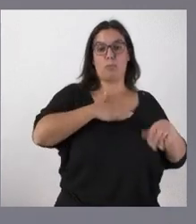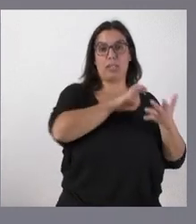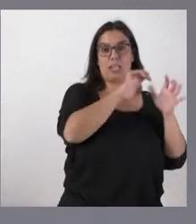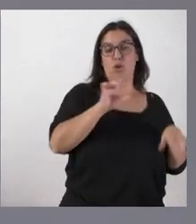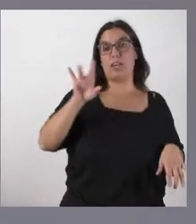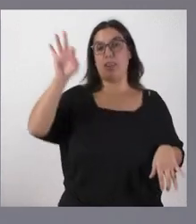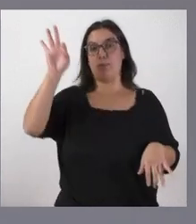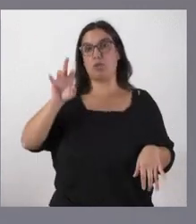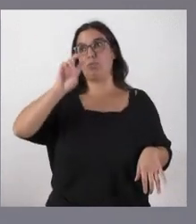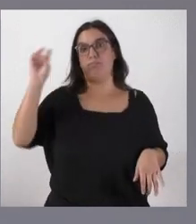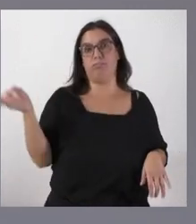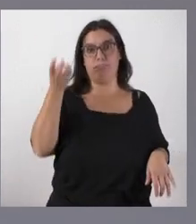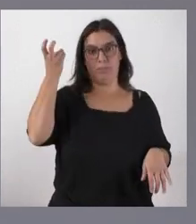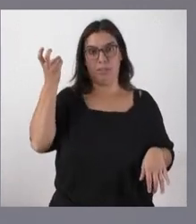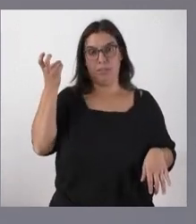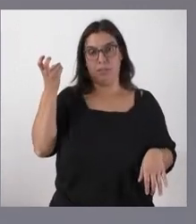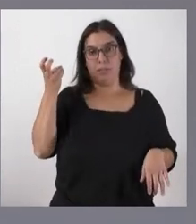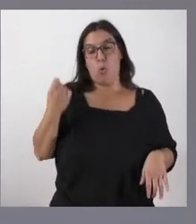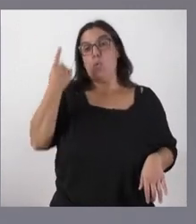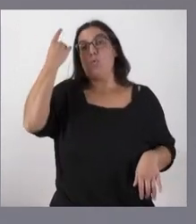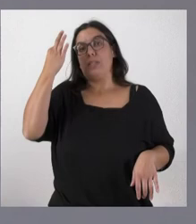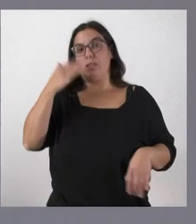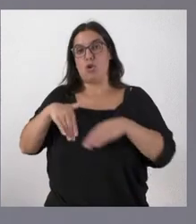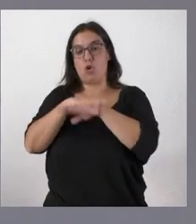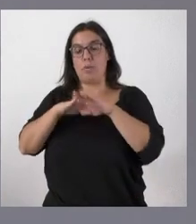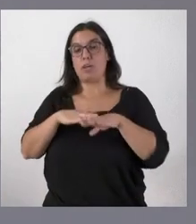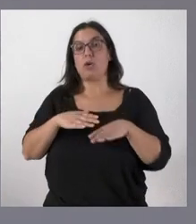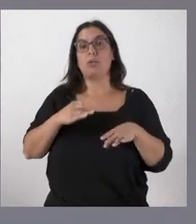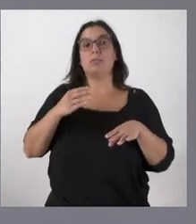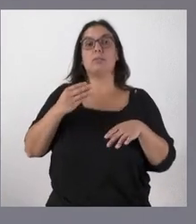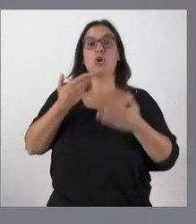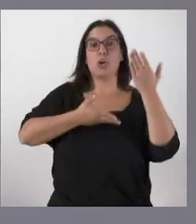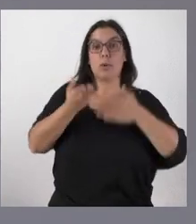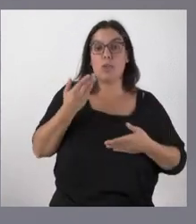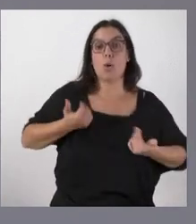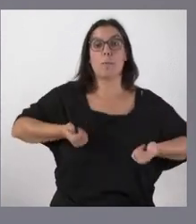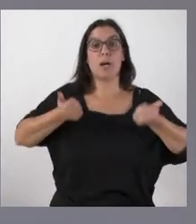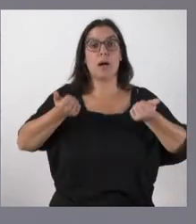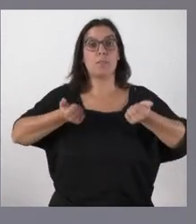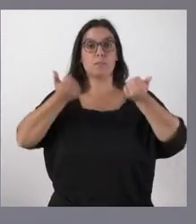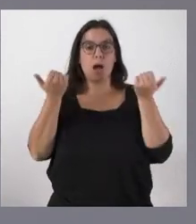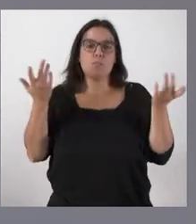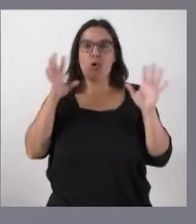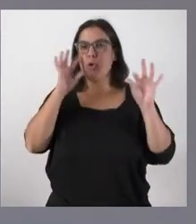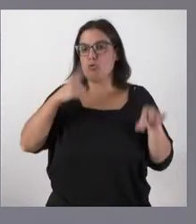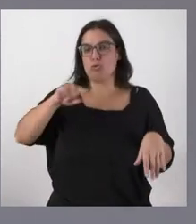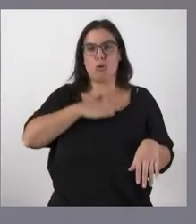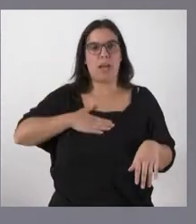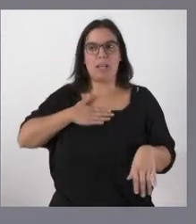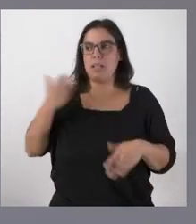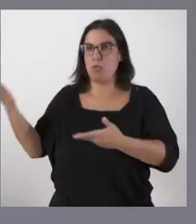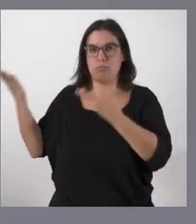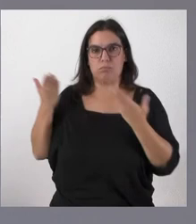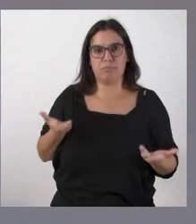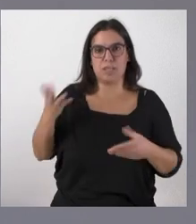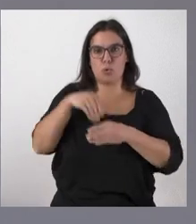% es otras administraciones públicas si hay más cosas de colaboración en este plan pues lógicamente estamos encantados de poderlo